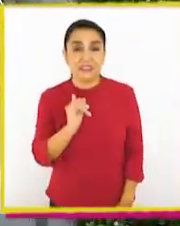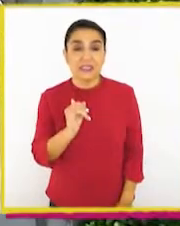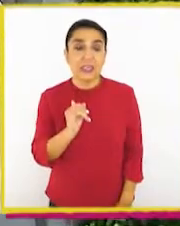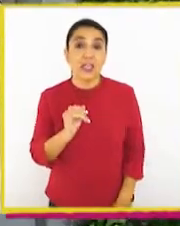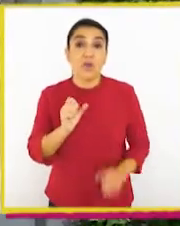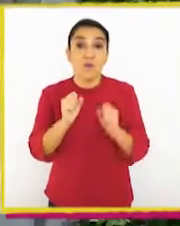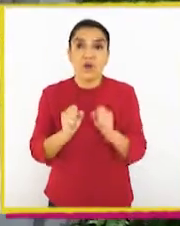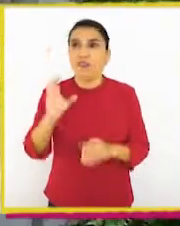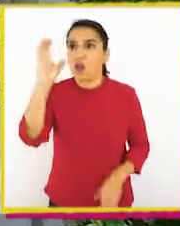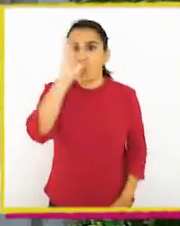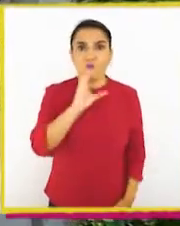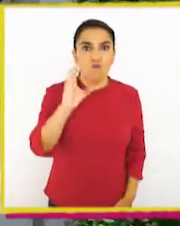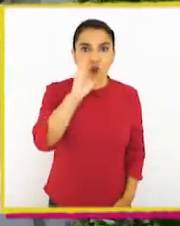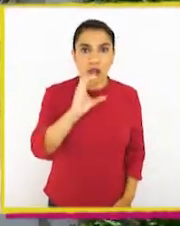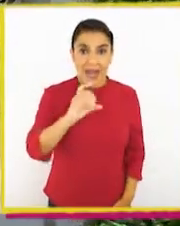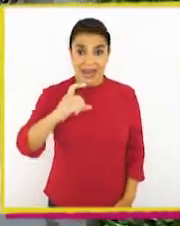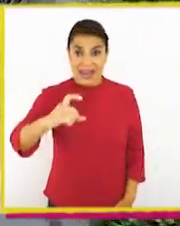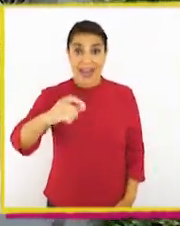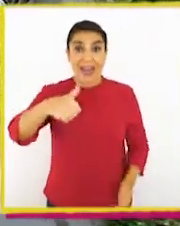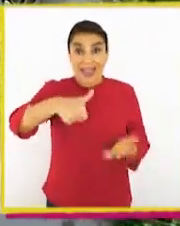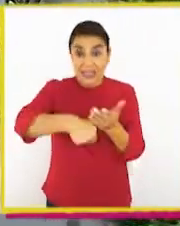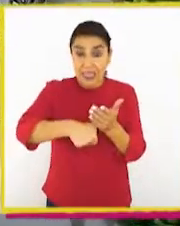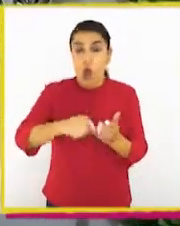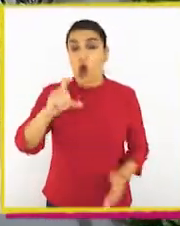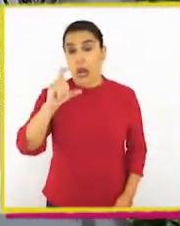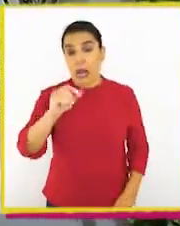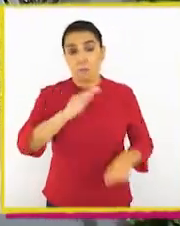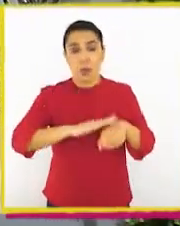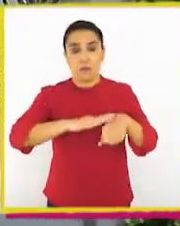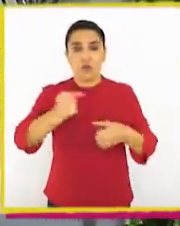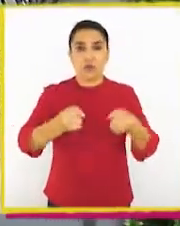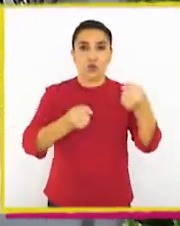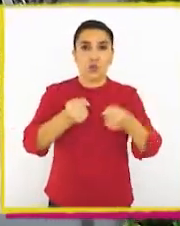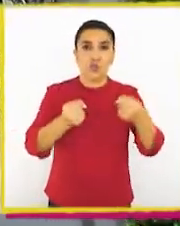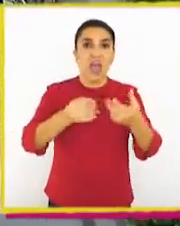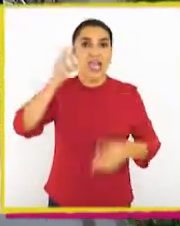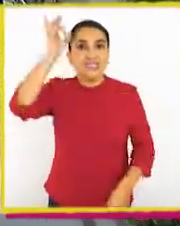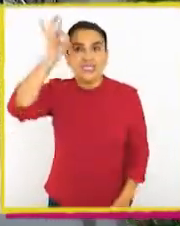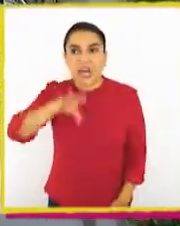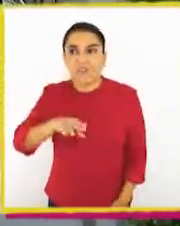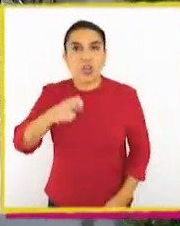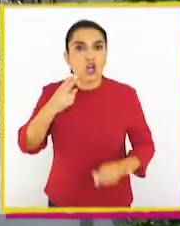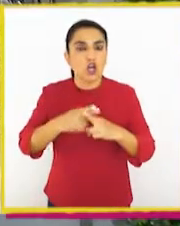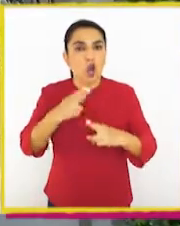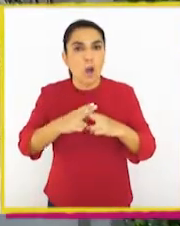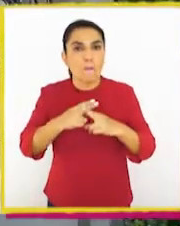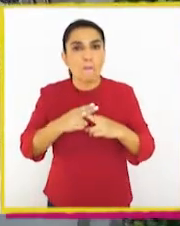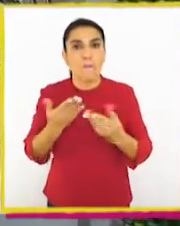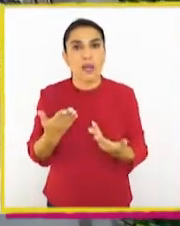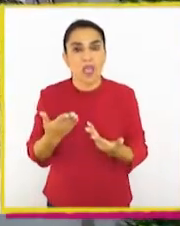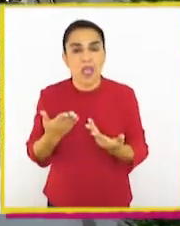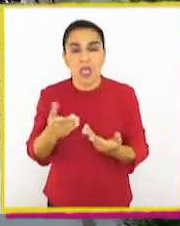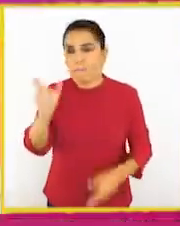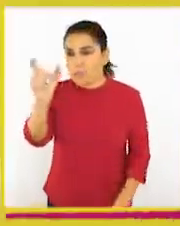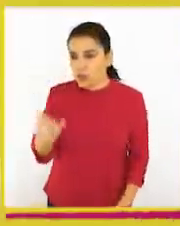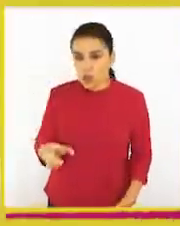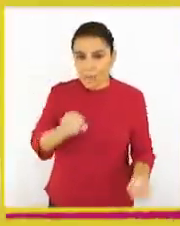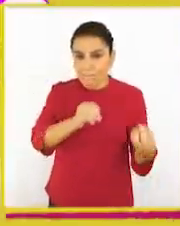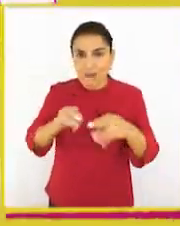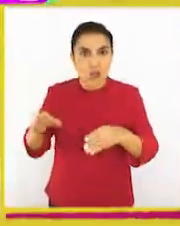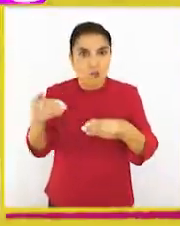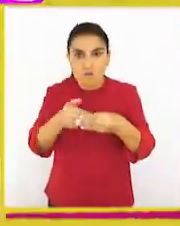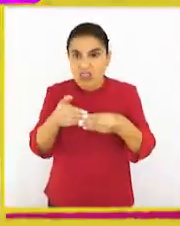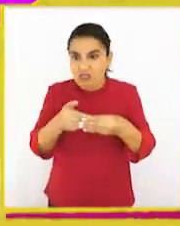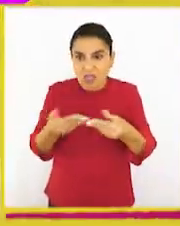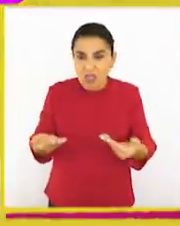¡Sí! Podríamos buscar el carné de identidad o licencia para así descubrir el nombre de la persona que perdió su billetera.